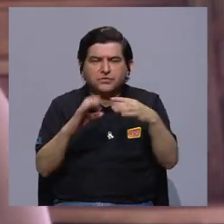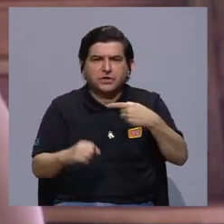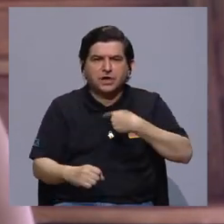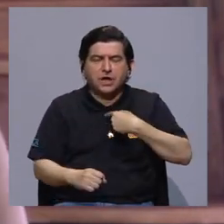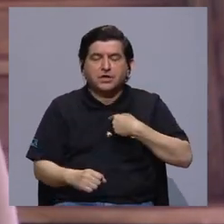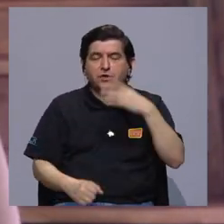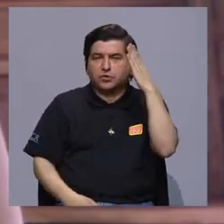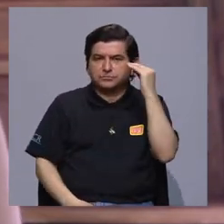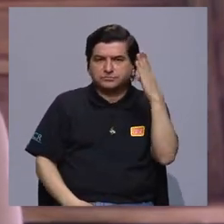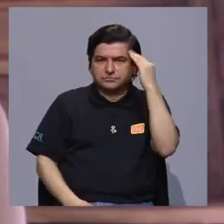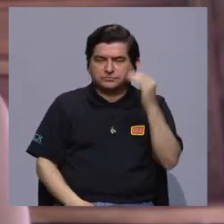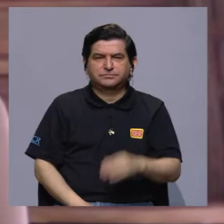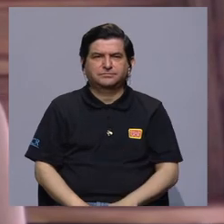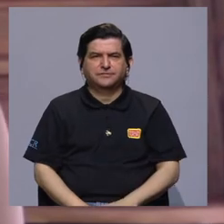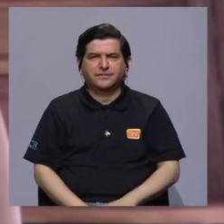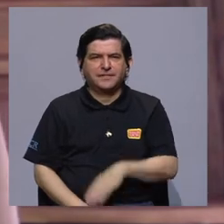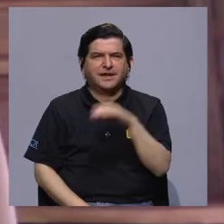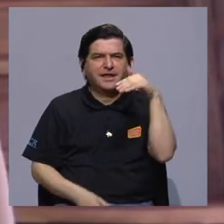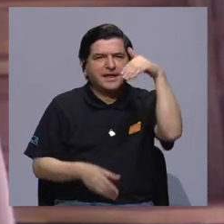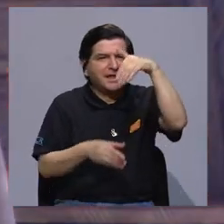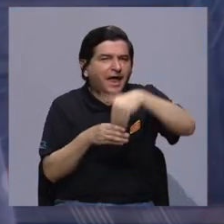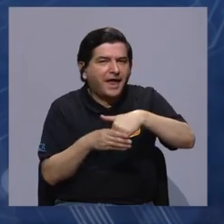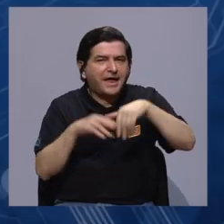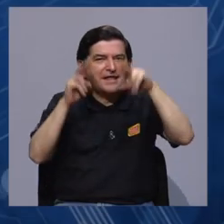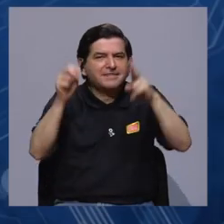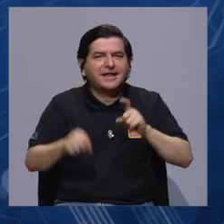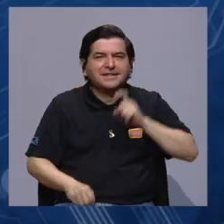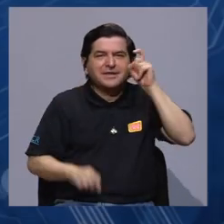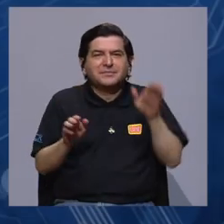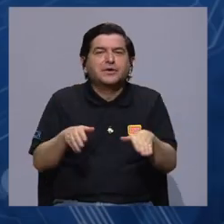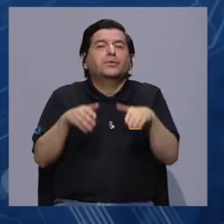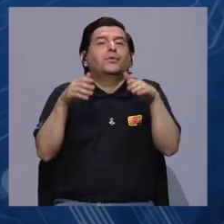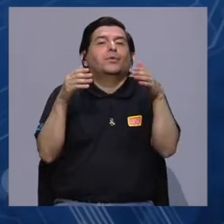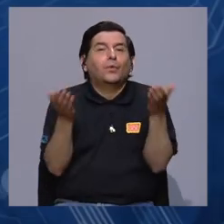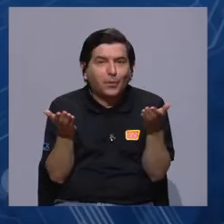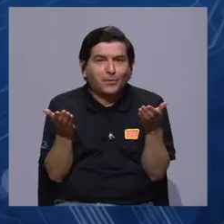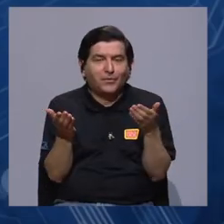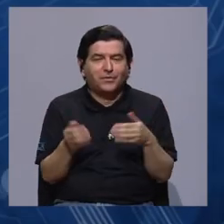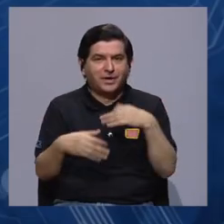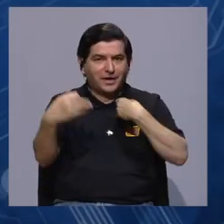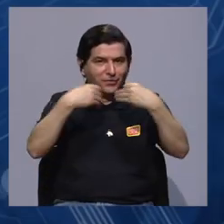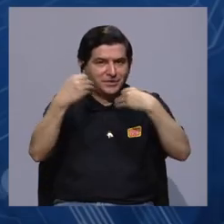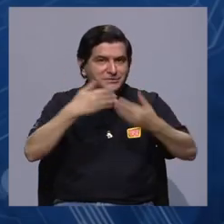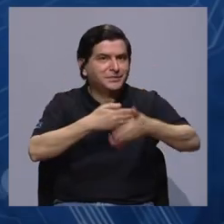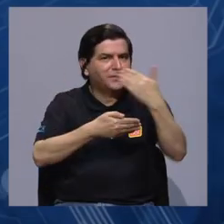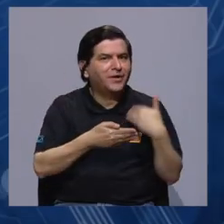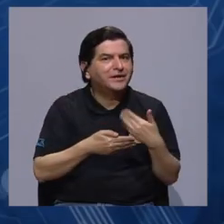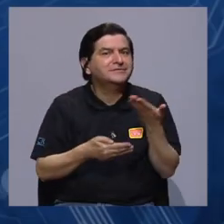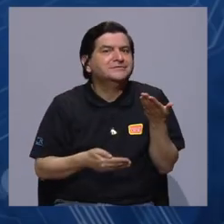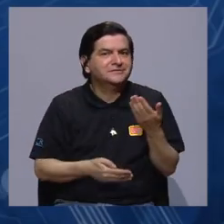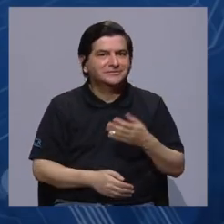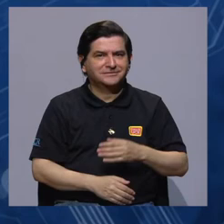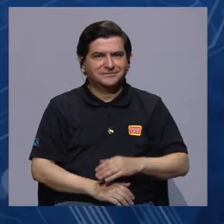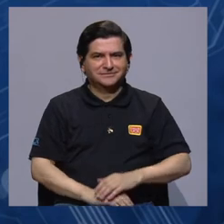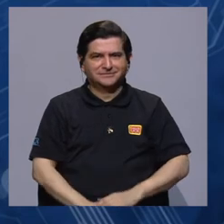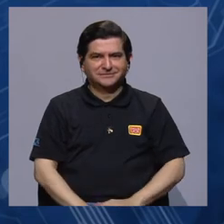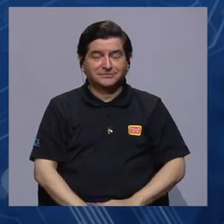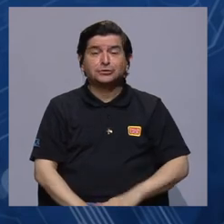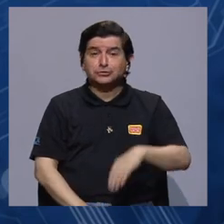sobre lo que estoy viviendo. ¿Y cómo entra el tema de género en esto que nos acaba de escribir?